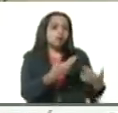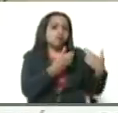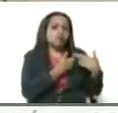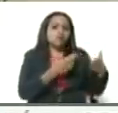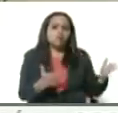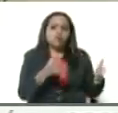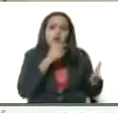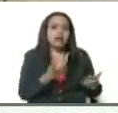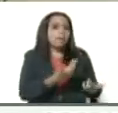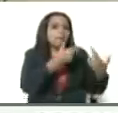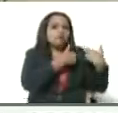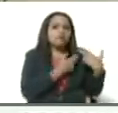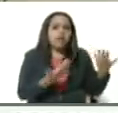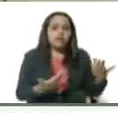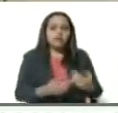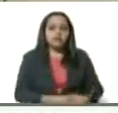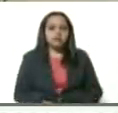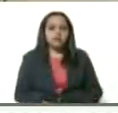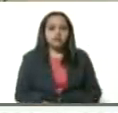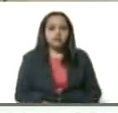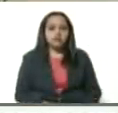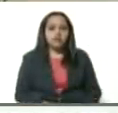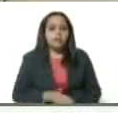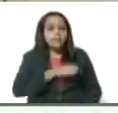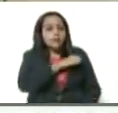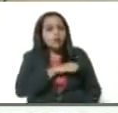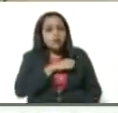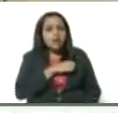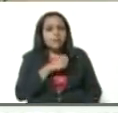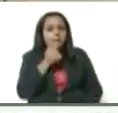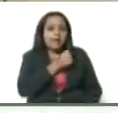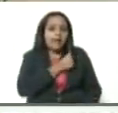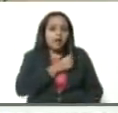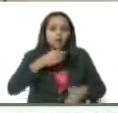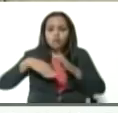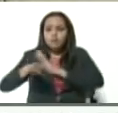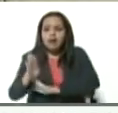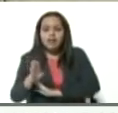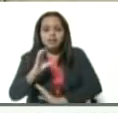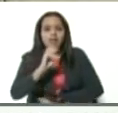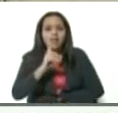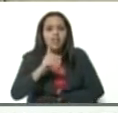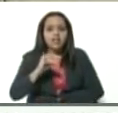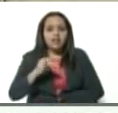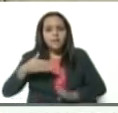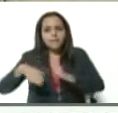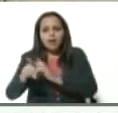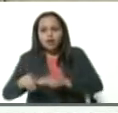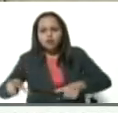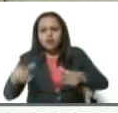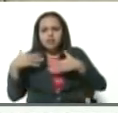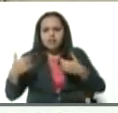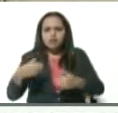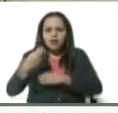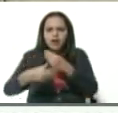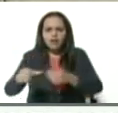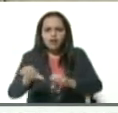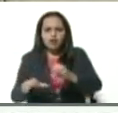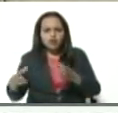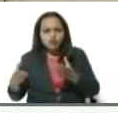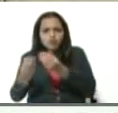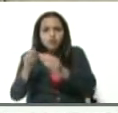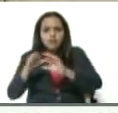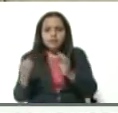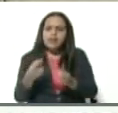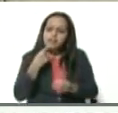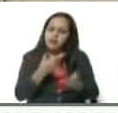La única forma de perdonarlo de ese pecado es que vaya a un CDI, vaya a un ambulatorio y se haga las pruebas con su familia. Le